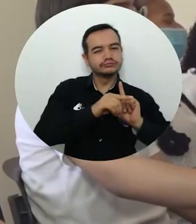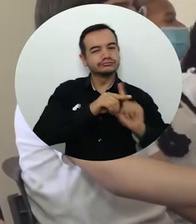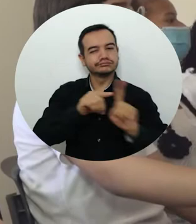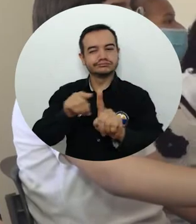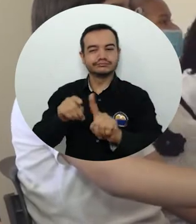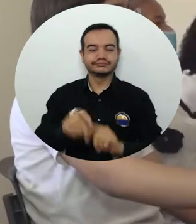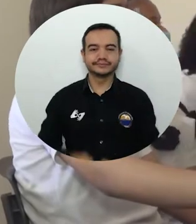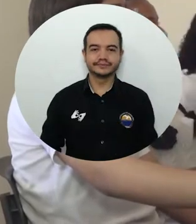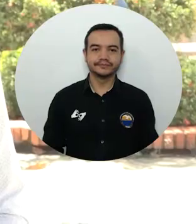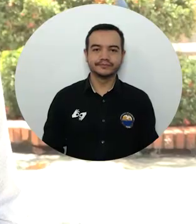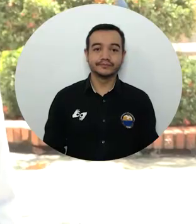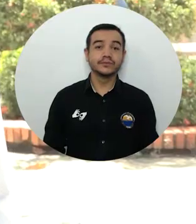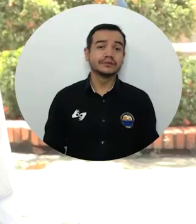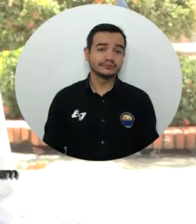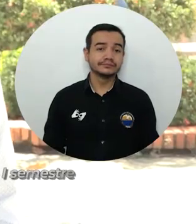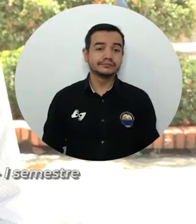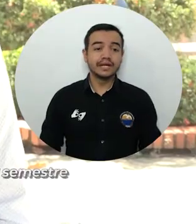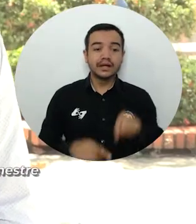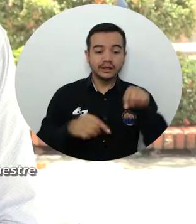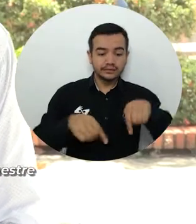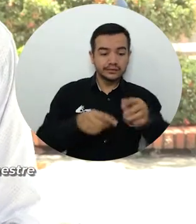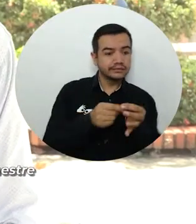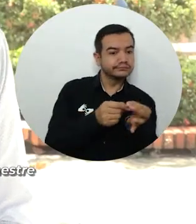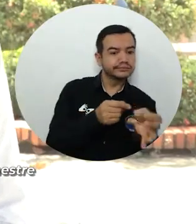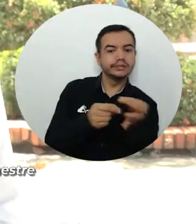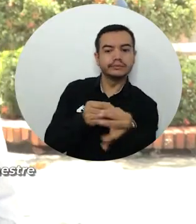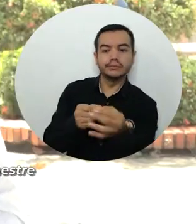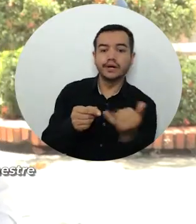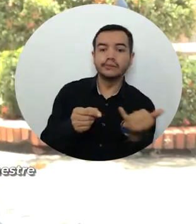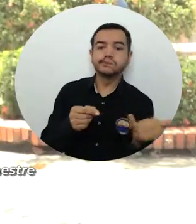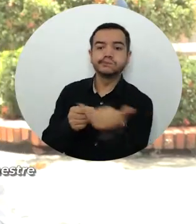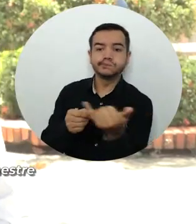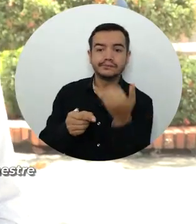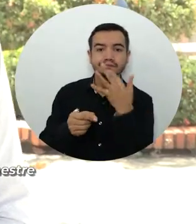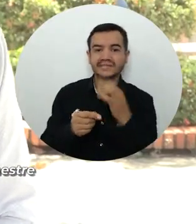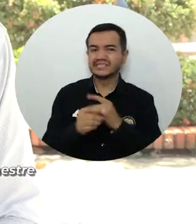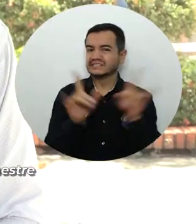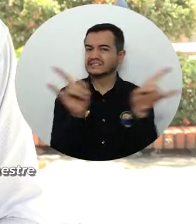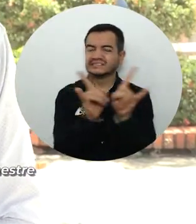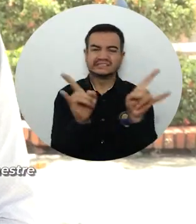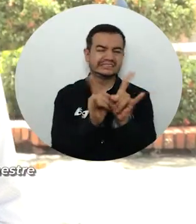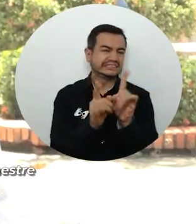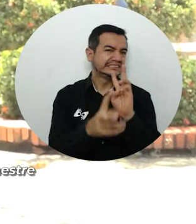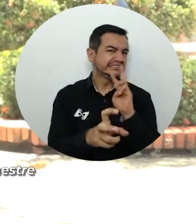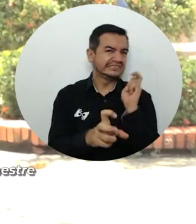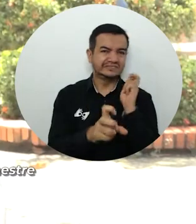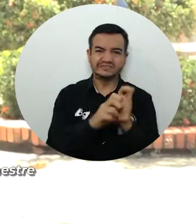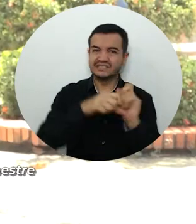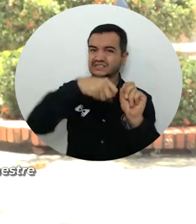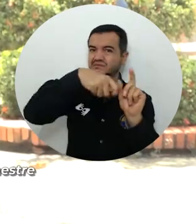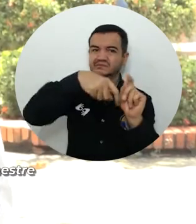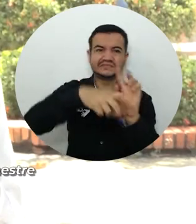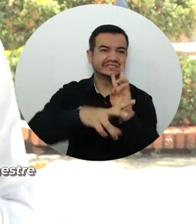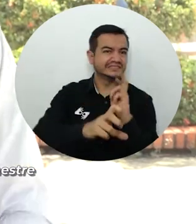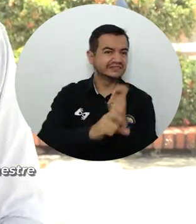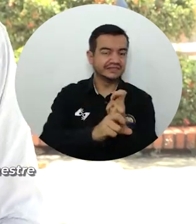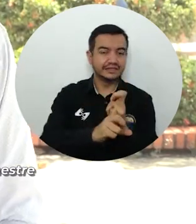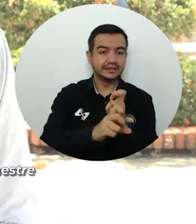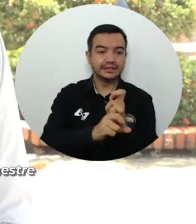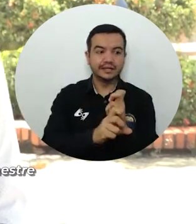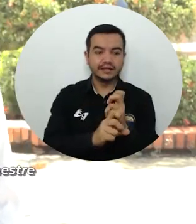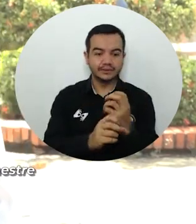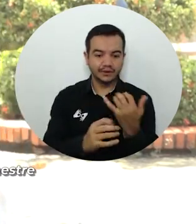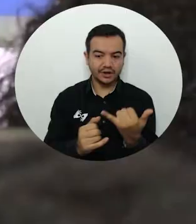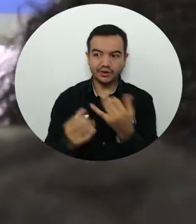entre otros elementos. Por lo regular en estos corregimientos, la conectividad a veces es demasiado mala, y teniendo esta,